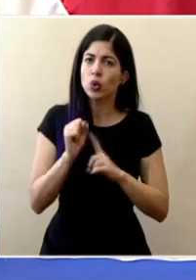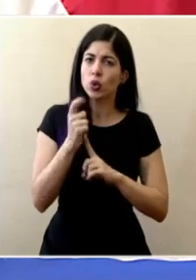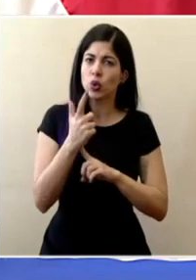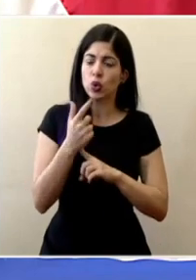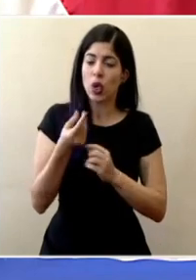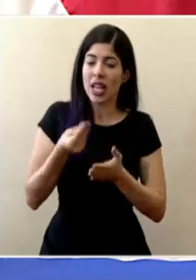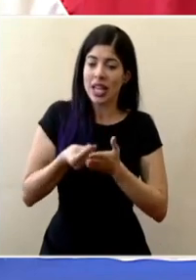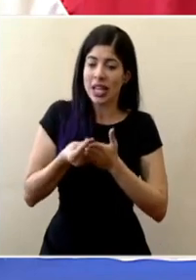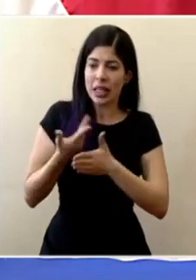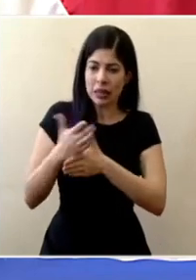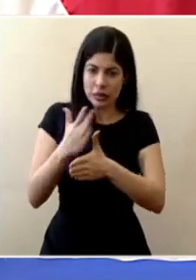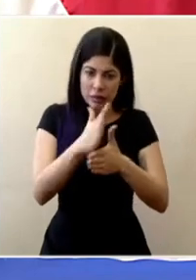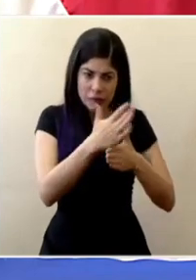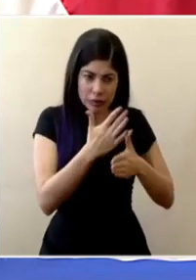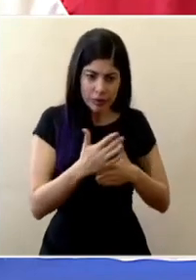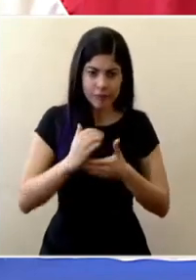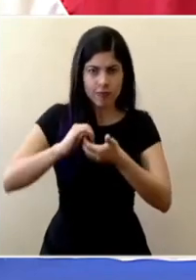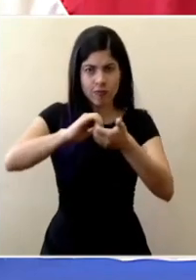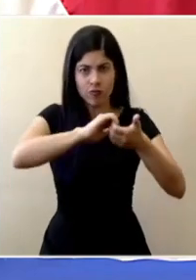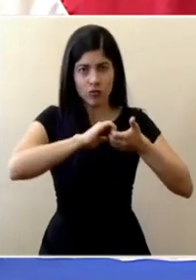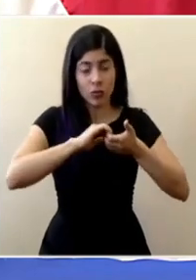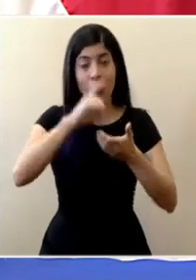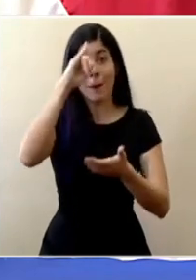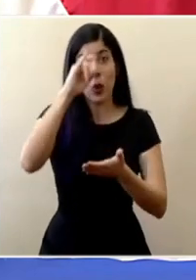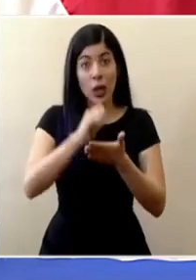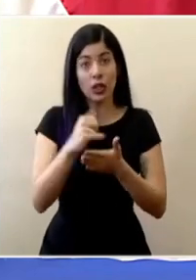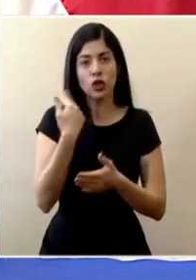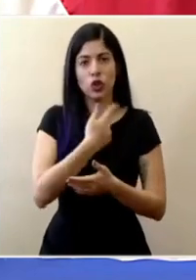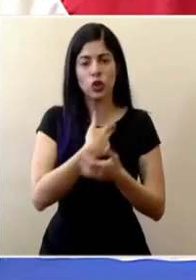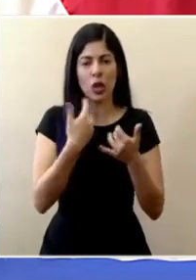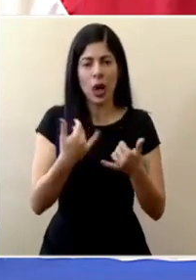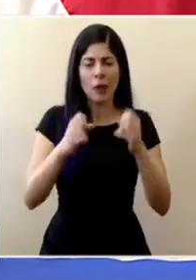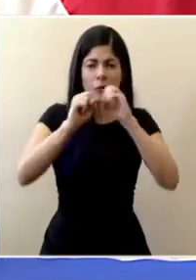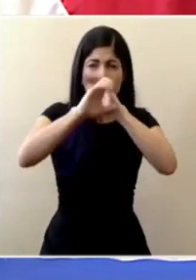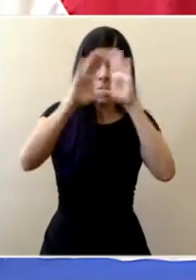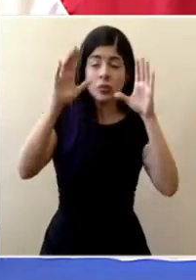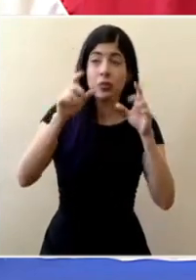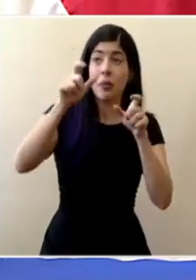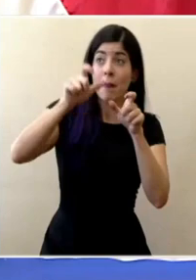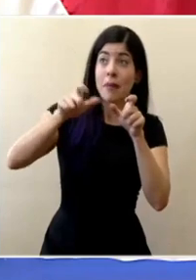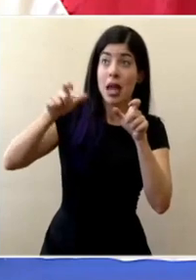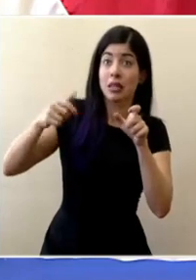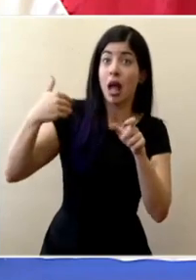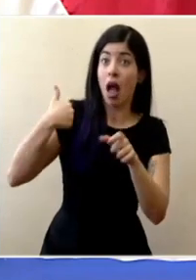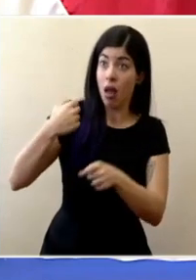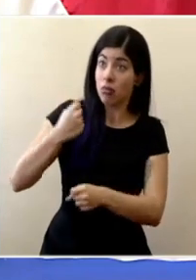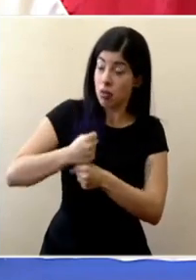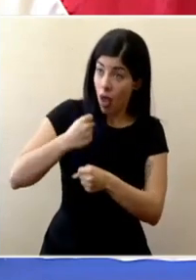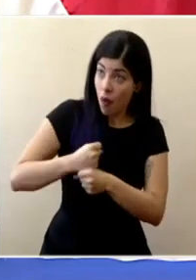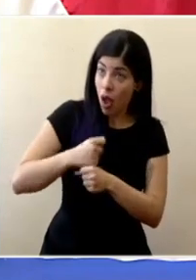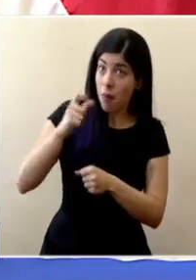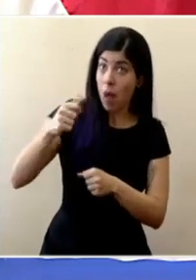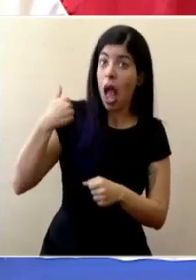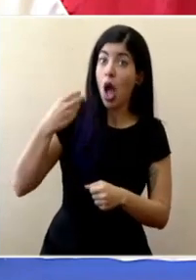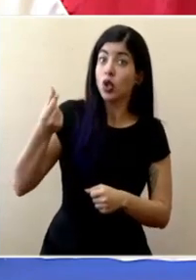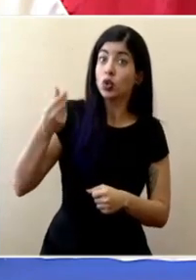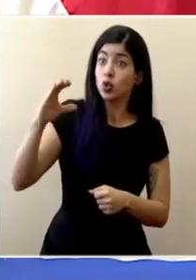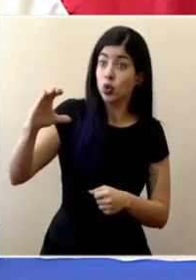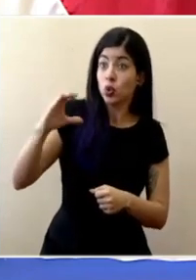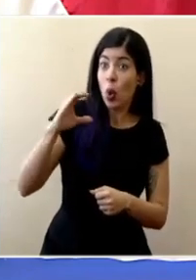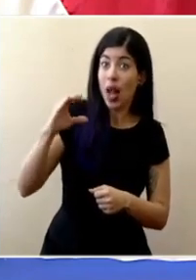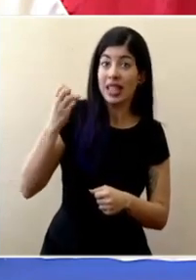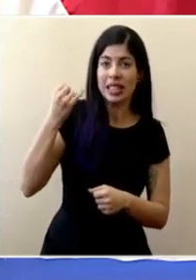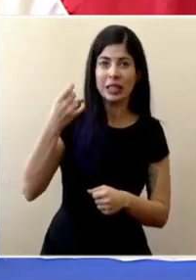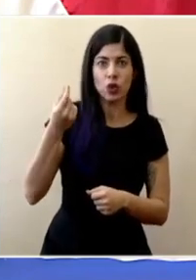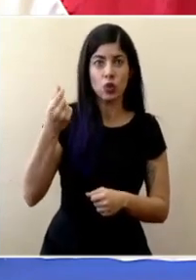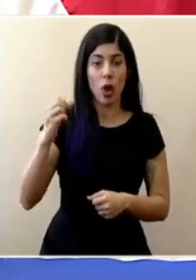de distribución de la riqueza de solidaridad por eso estamos visualizando que quienes tenemos un empleo y quienes tenemos sueldos que sean lo